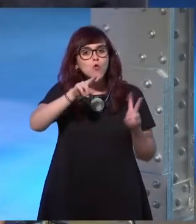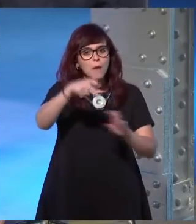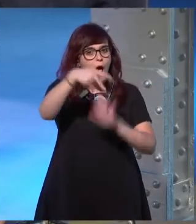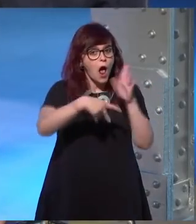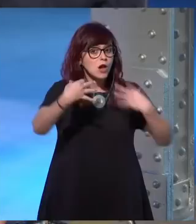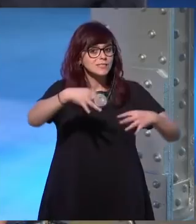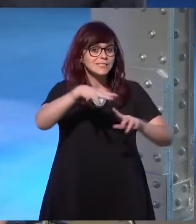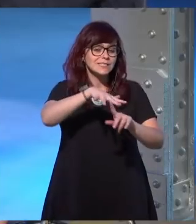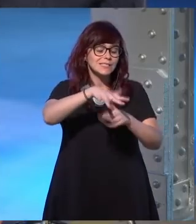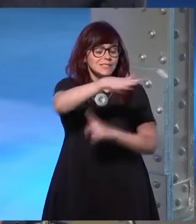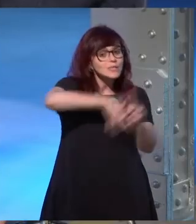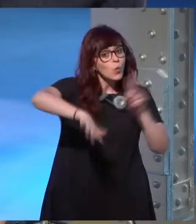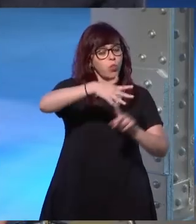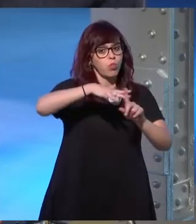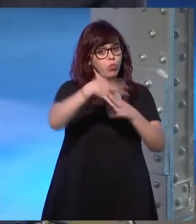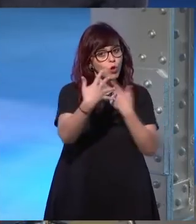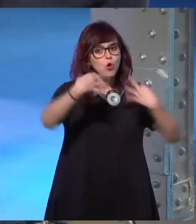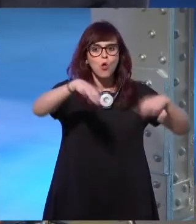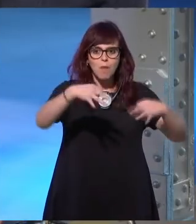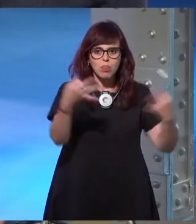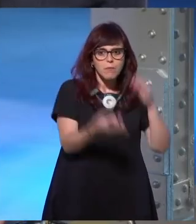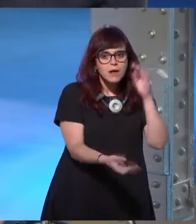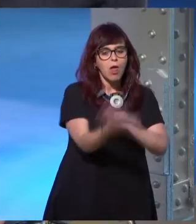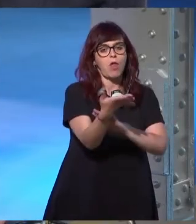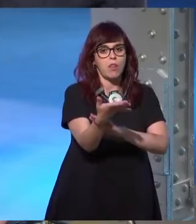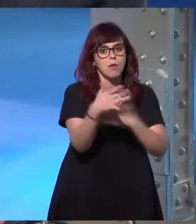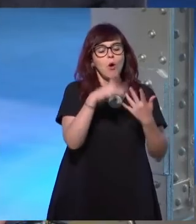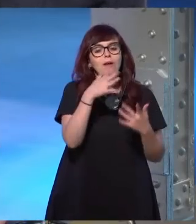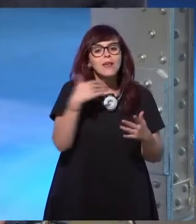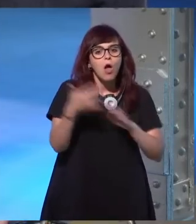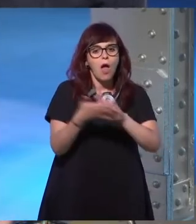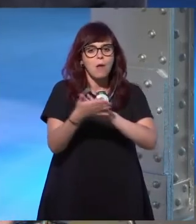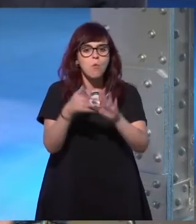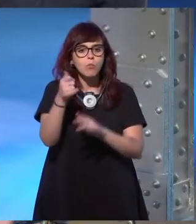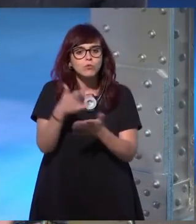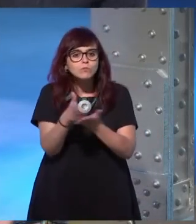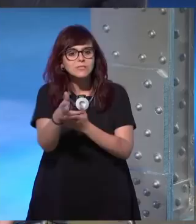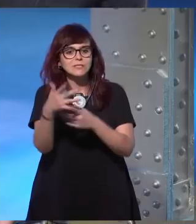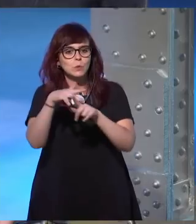normalidades y yo quería que nos hablara un poco de eso